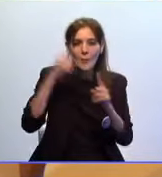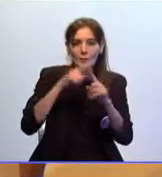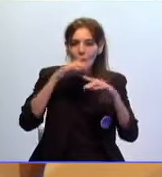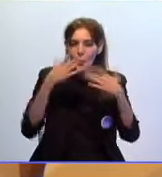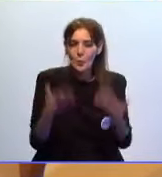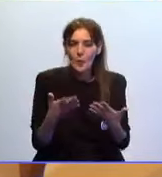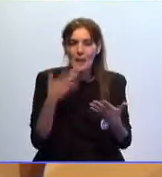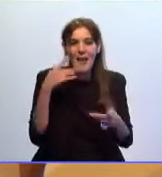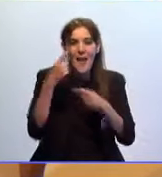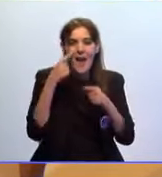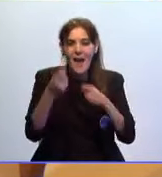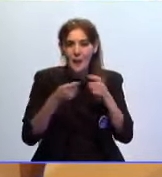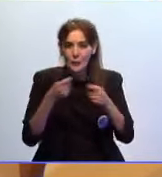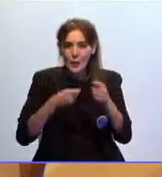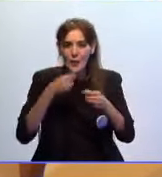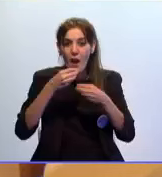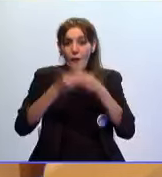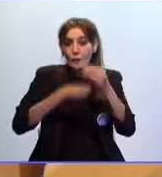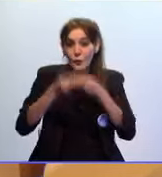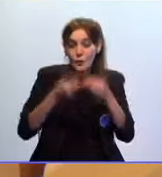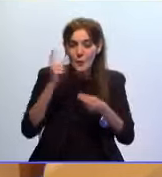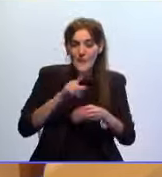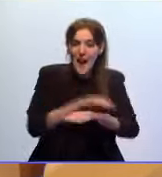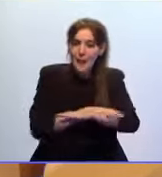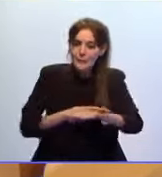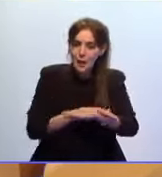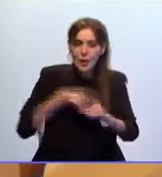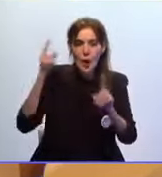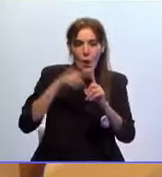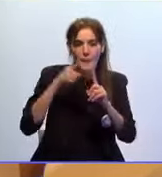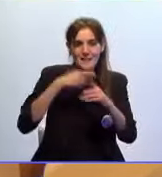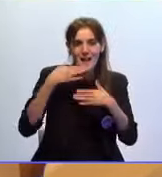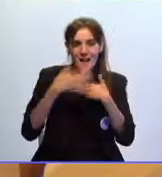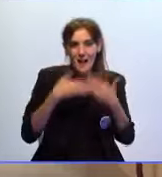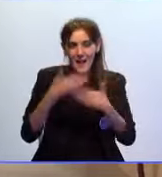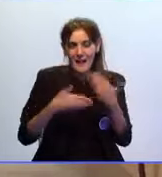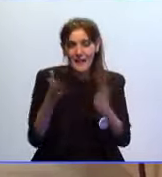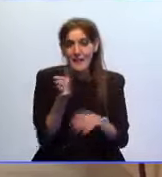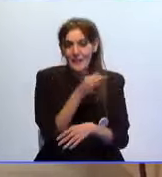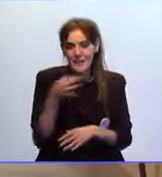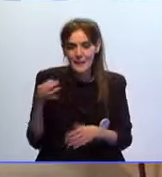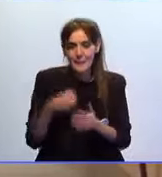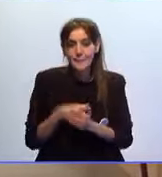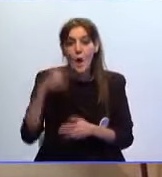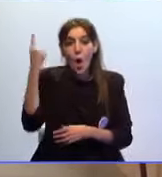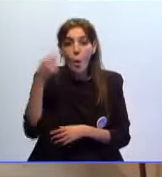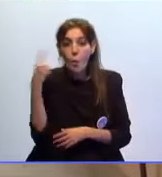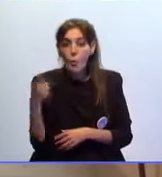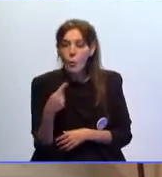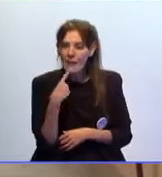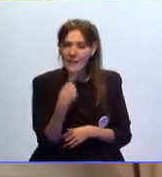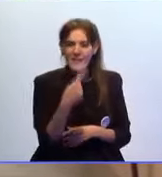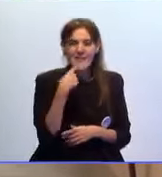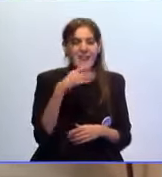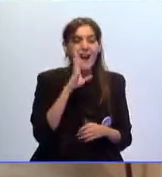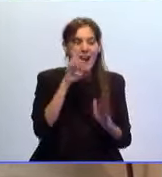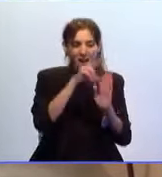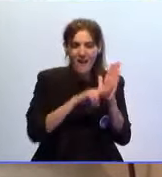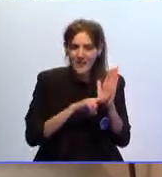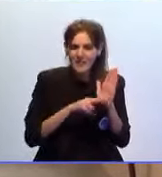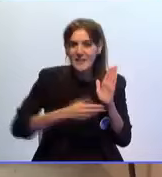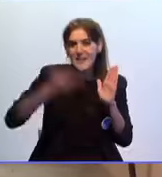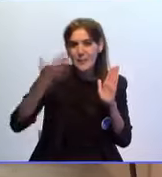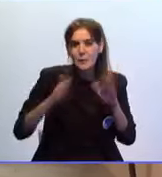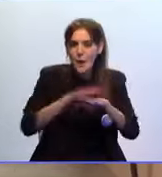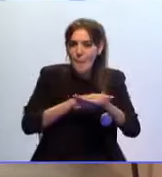es regular el buen funcionamiento de la administración para que sea ágil y eficaz. Julia Ferrerás ha recordado que este reglamento es la base legal